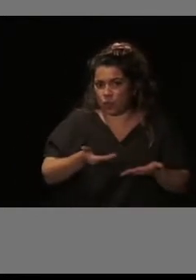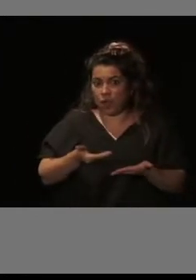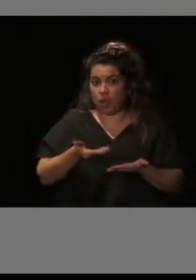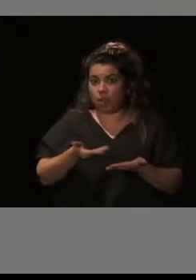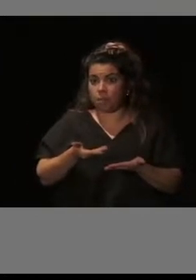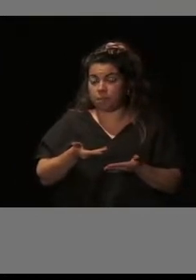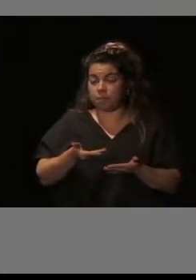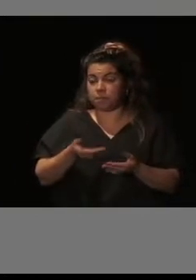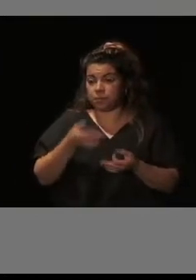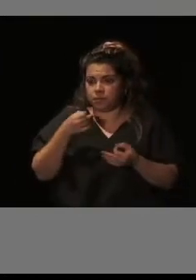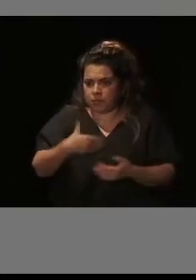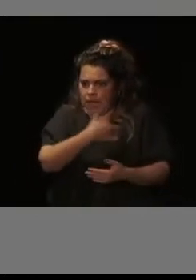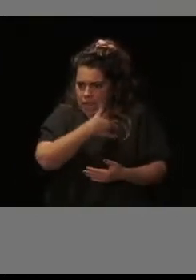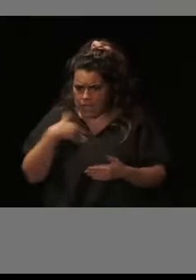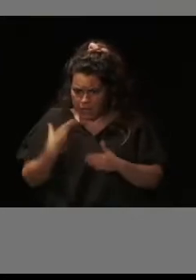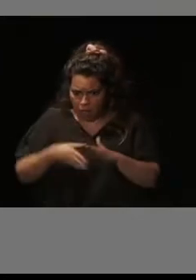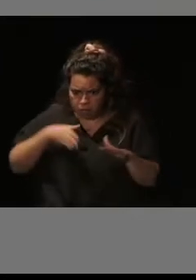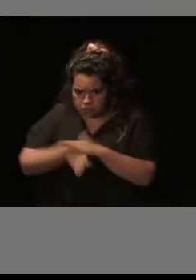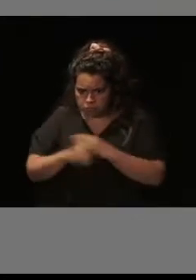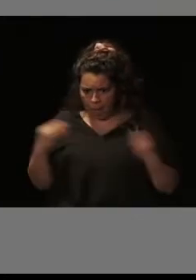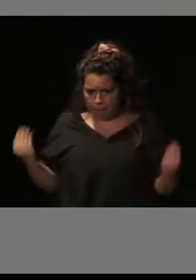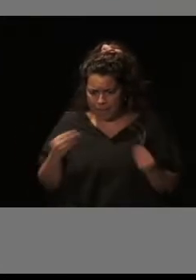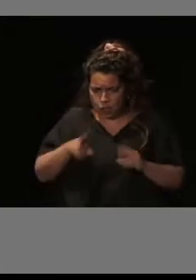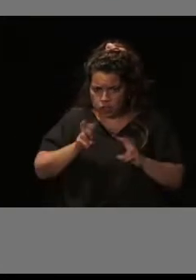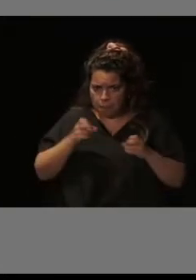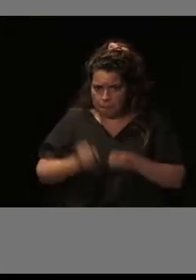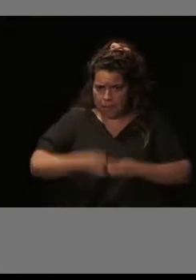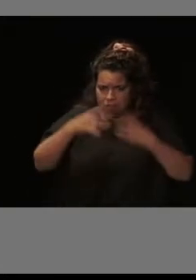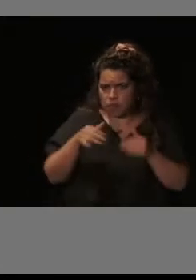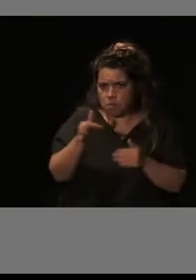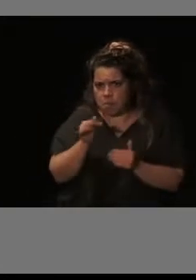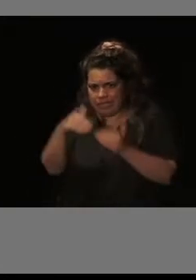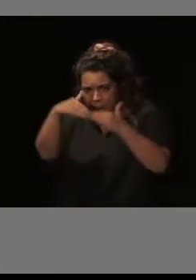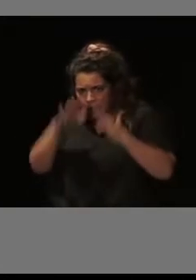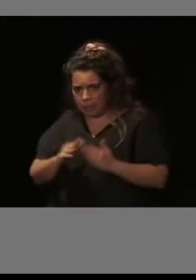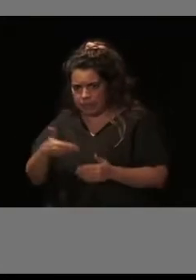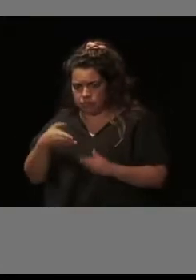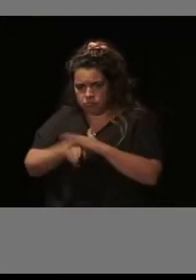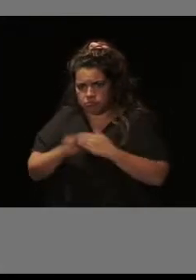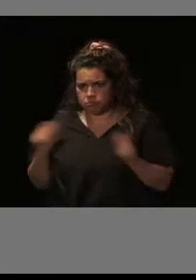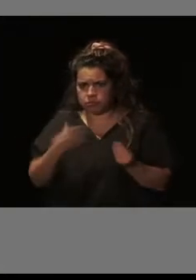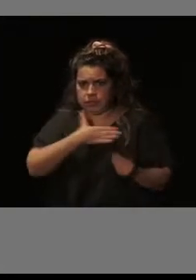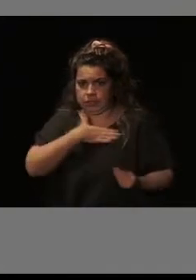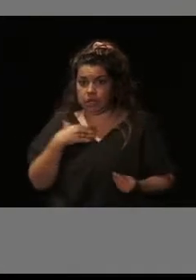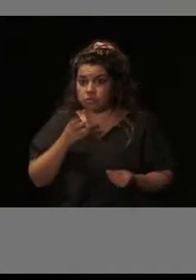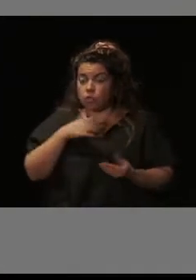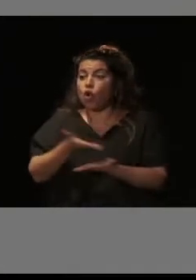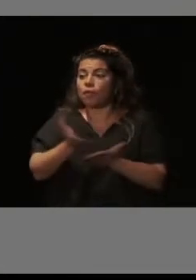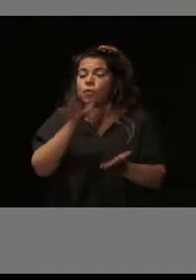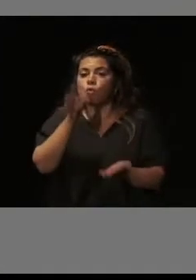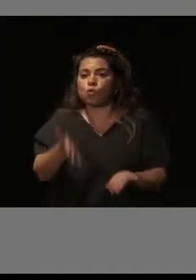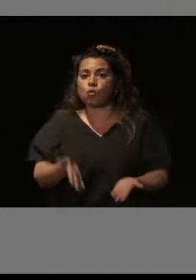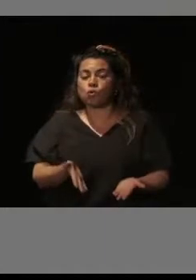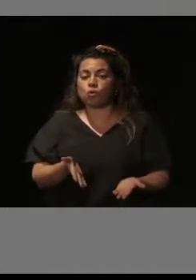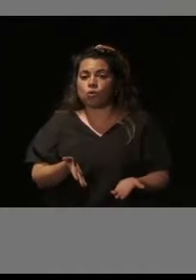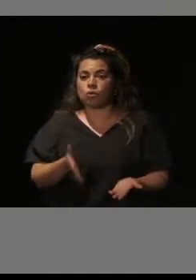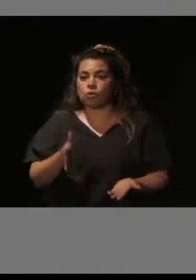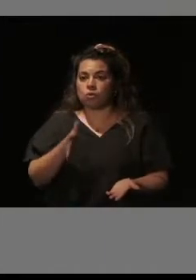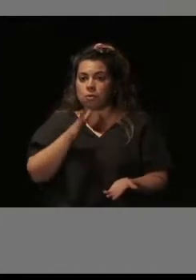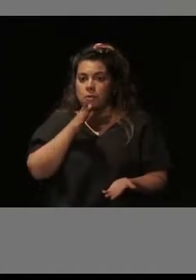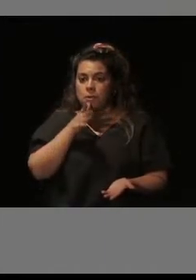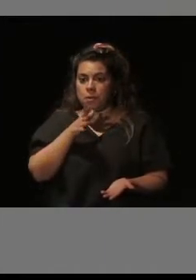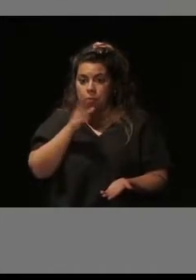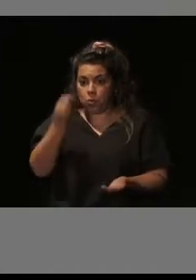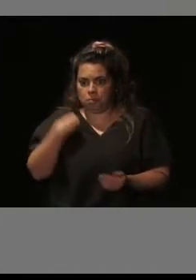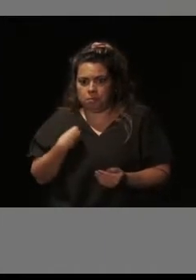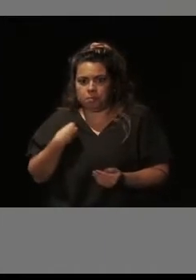el proceso de mejorar la accesibilidad de sus edificios y sus viviendas. Y han confiado porque también lo hemos acompañado